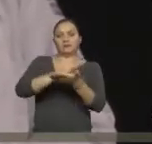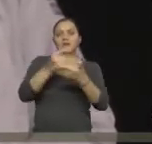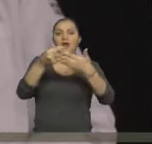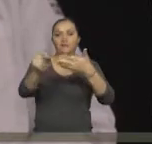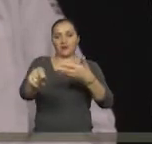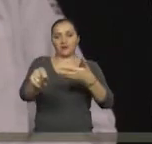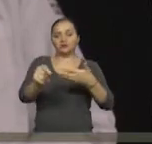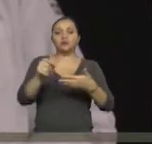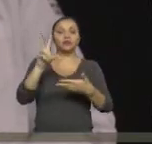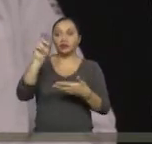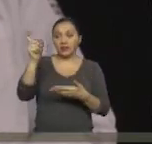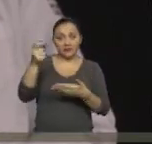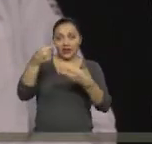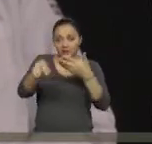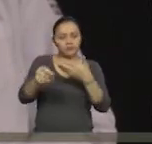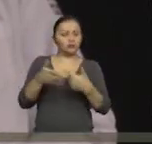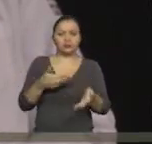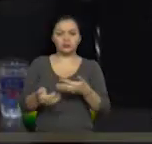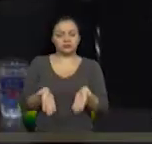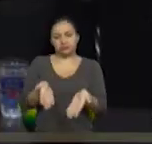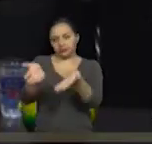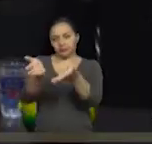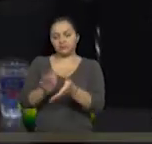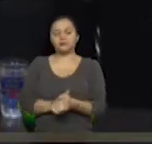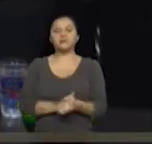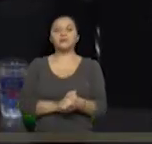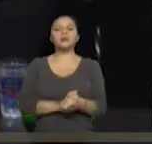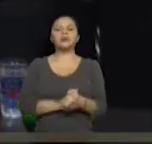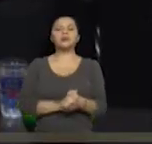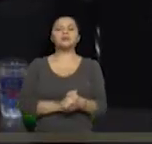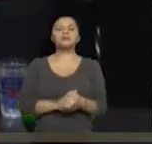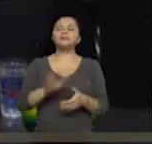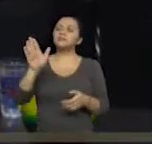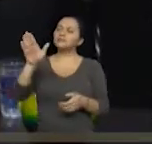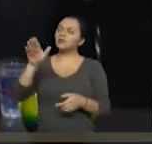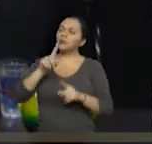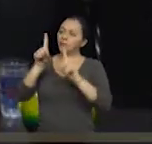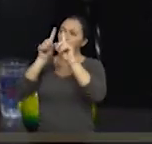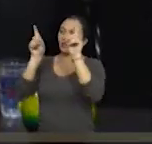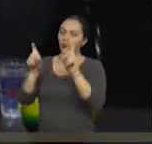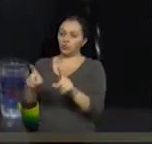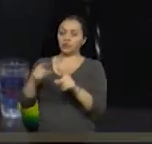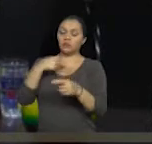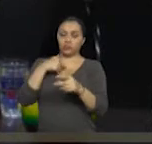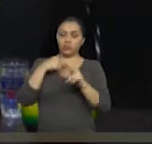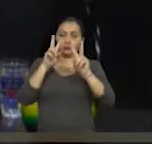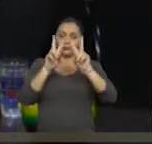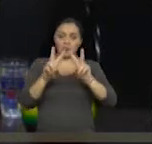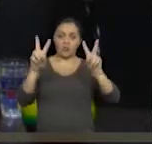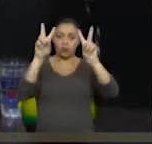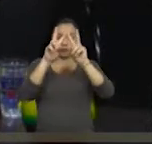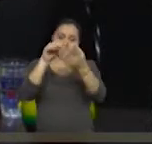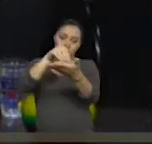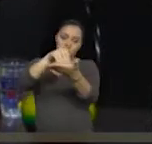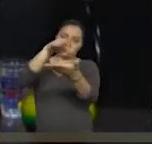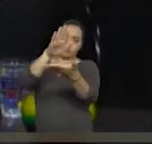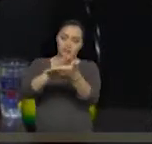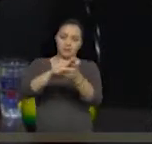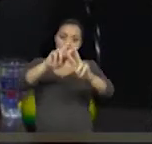Jorge, cuando nosotros valoramos, ¿es fácil apreciar en ciertas,